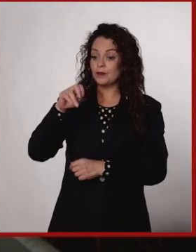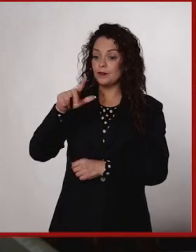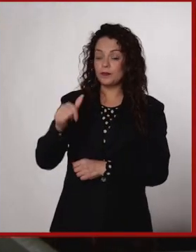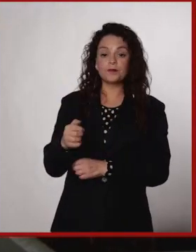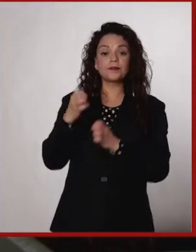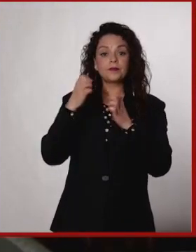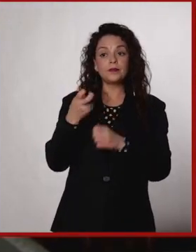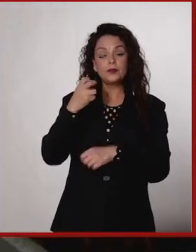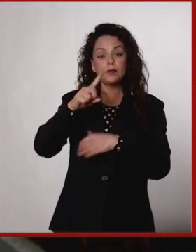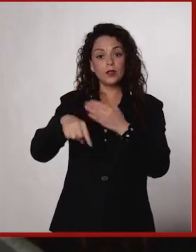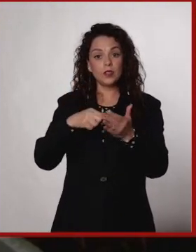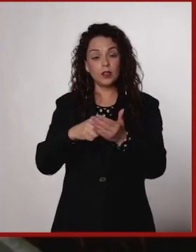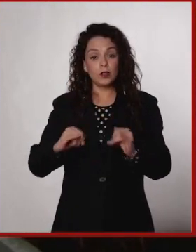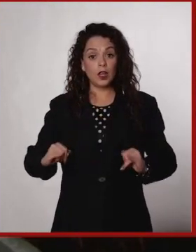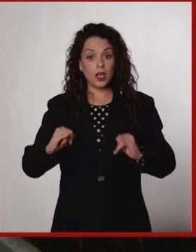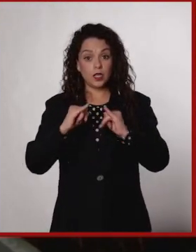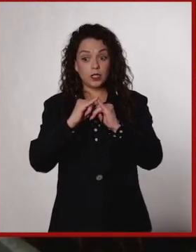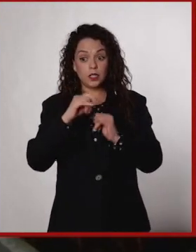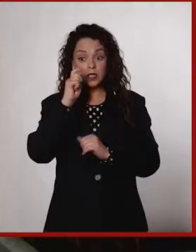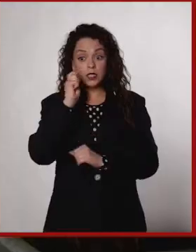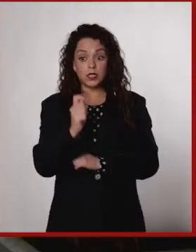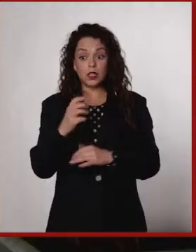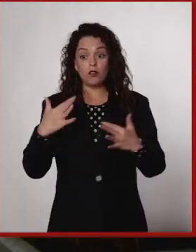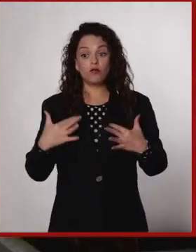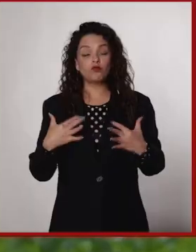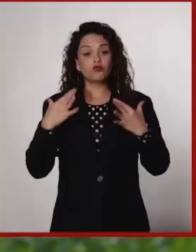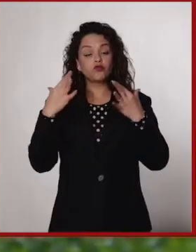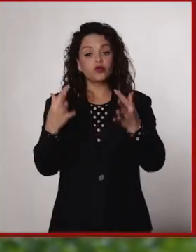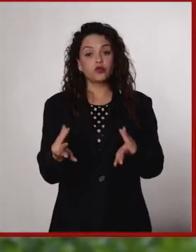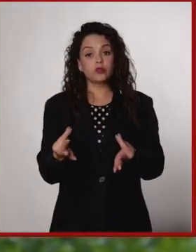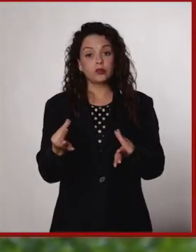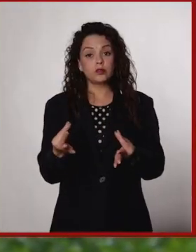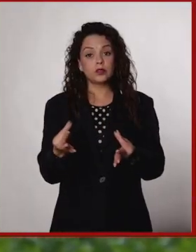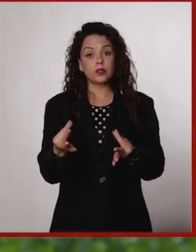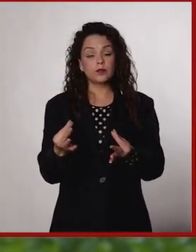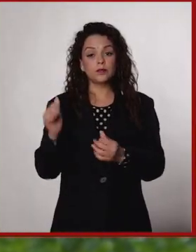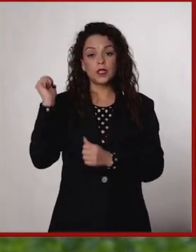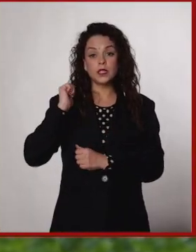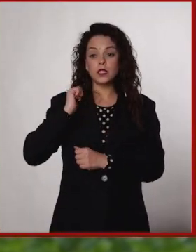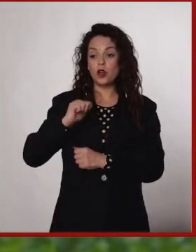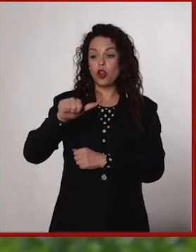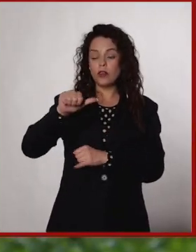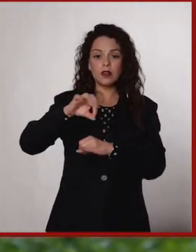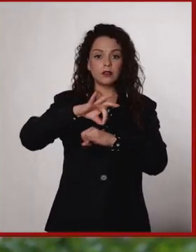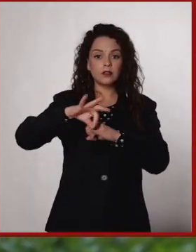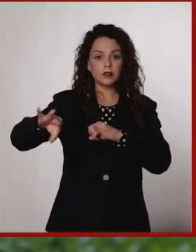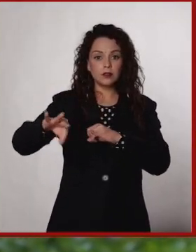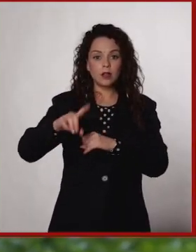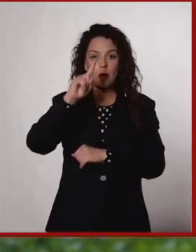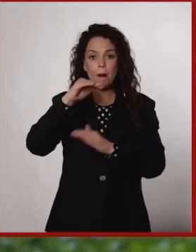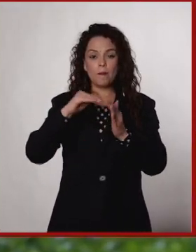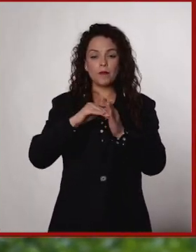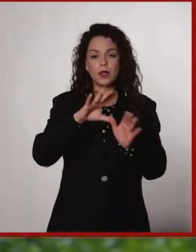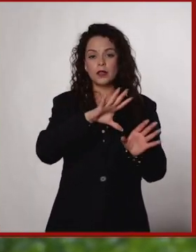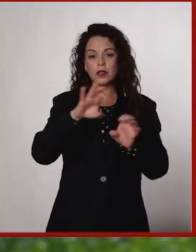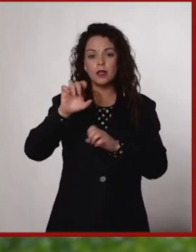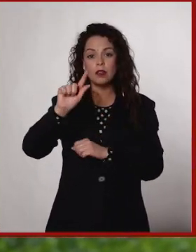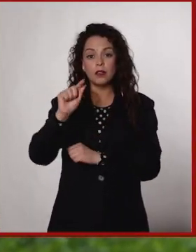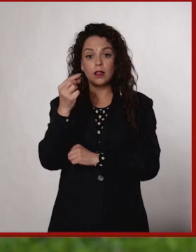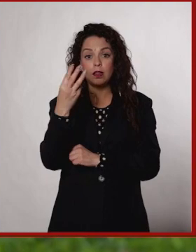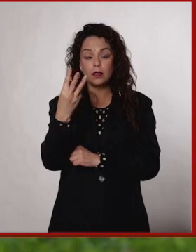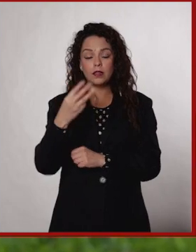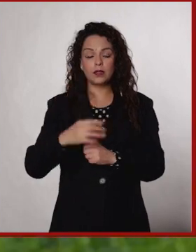en el colegio de San Indelfonso. una institución que se funda a finales del siglo XVI, en